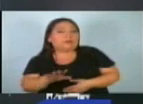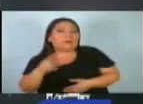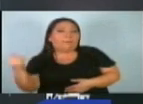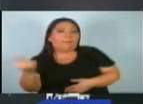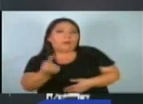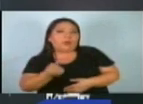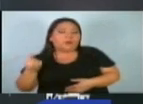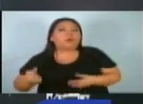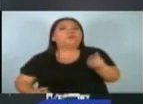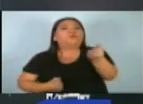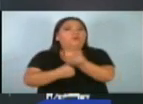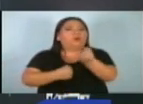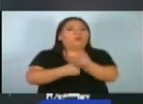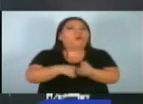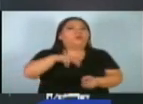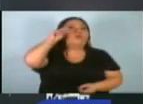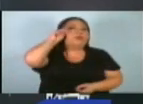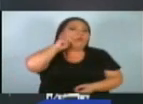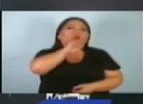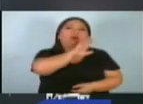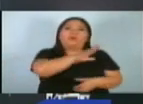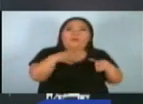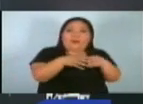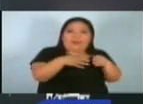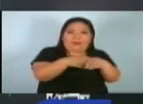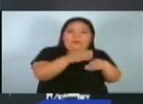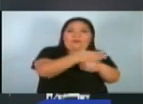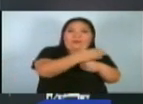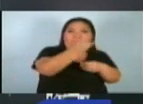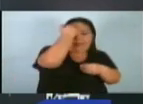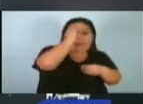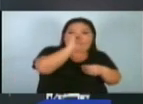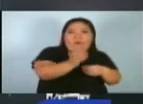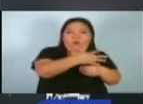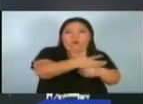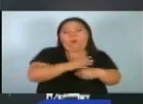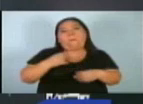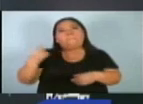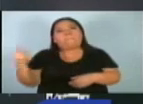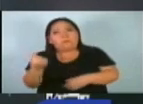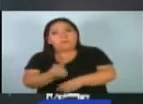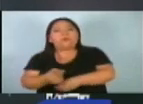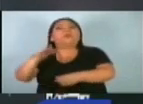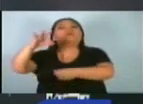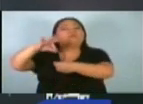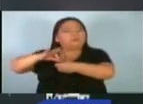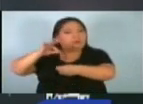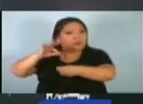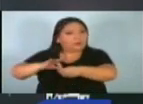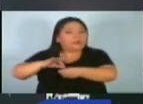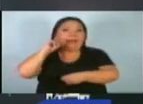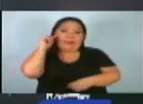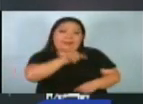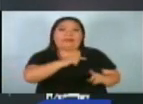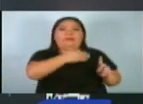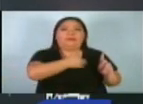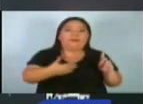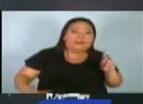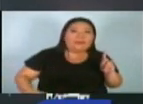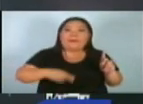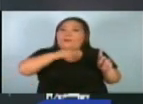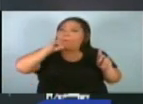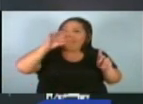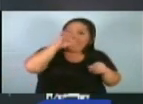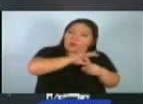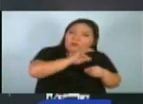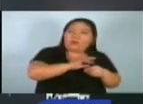gente apoyaba al presidente y a su partido, porque la mayoría de gente votó efectivamente por el presidente, porque